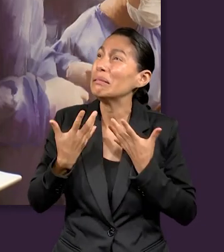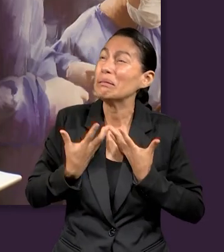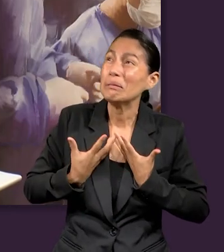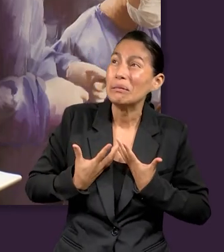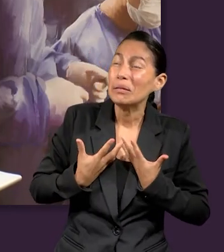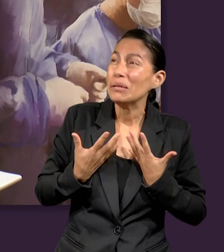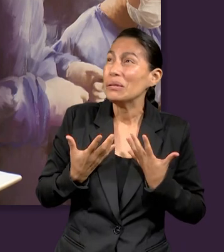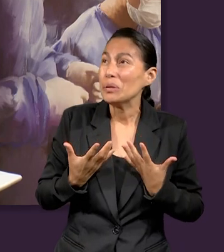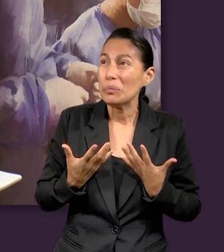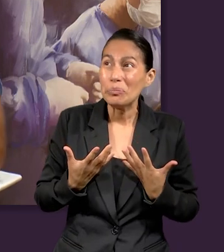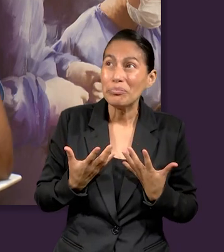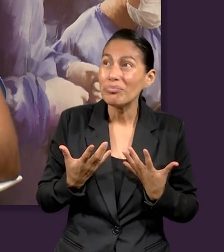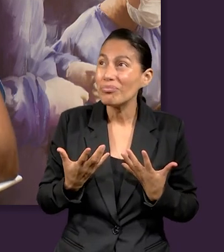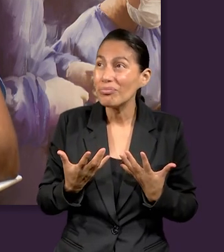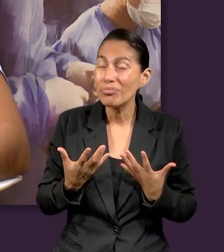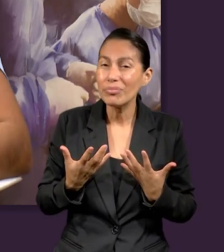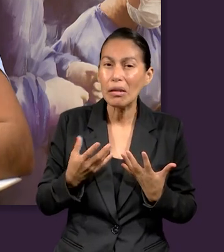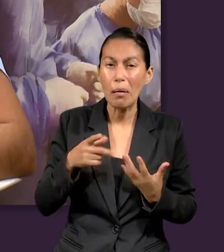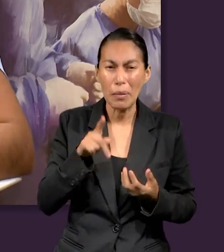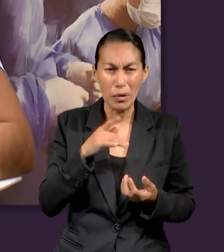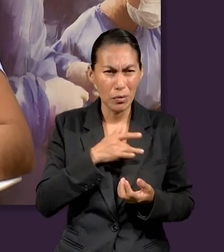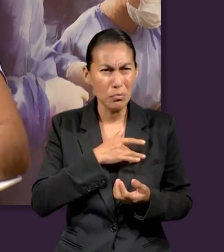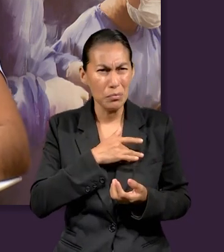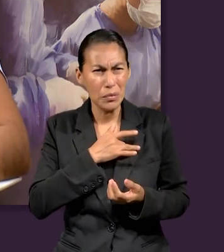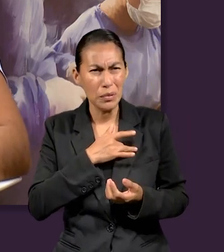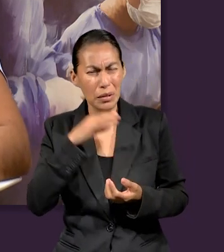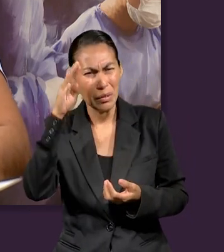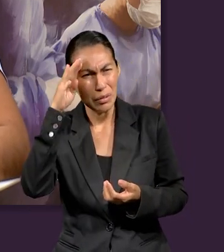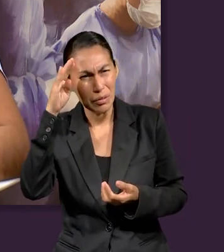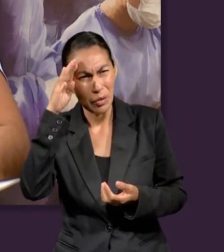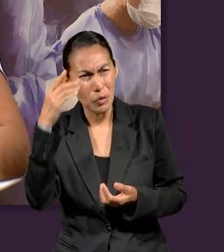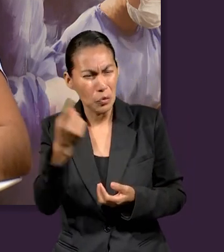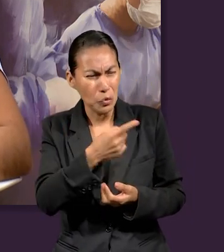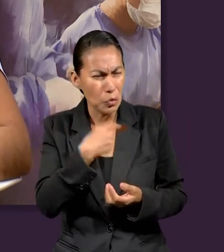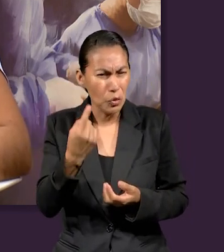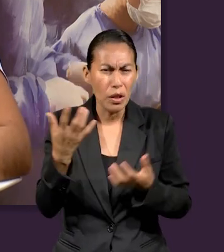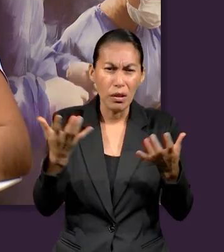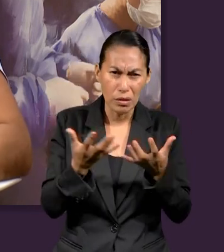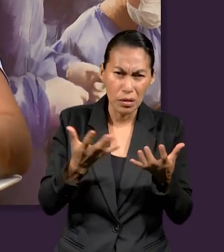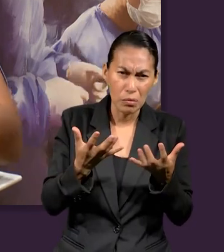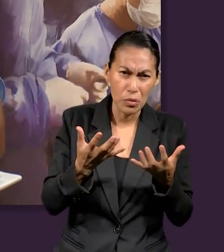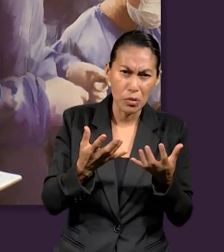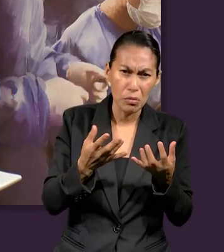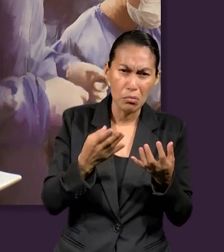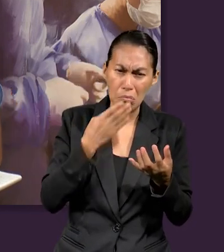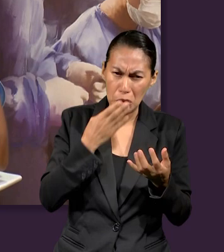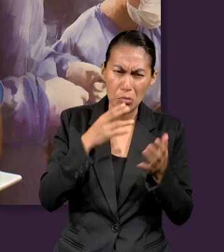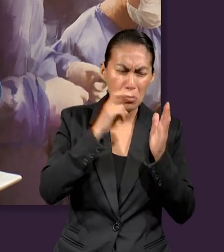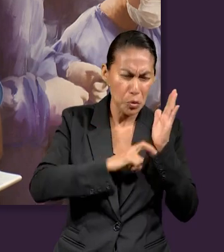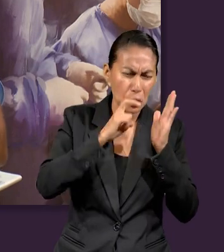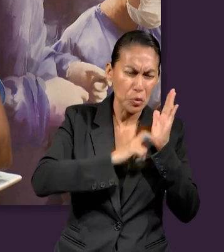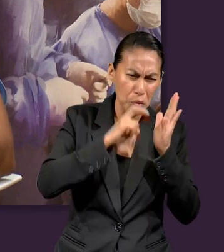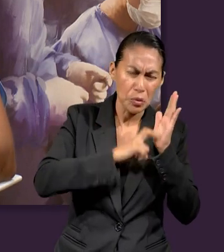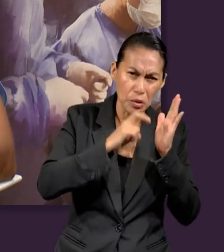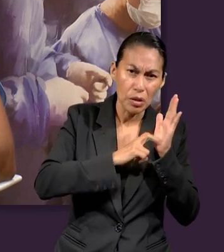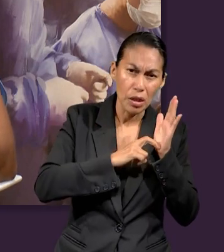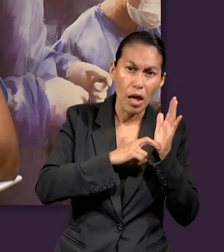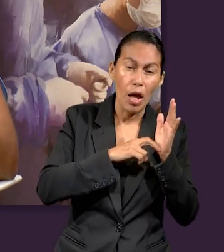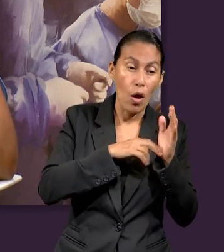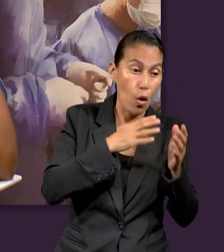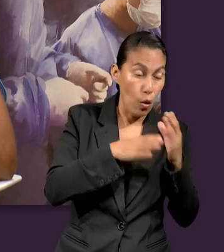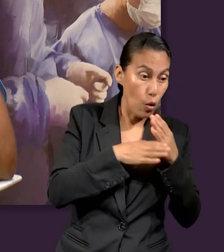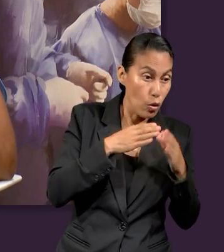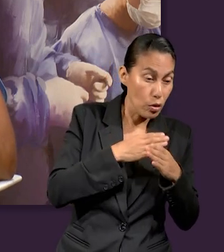salva o no seré salva? Pero siento que nuestras obras nos hacen mejor personas,